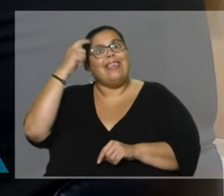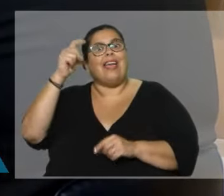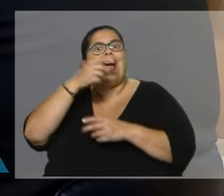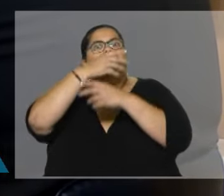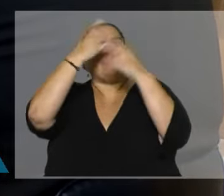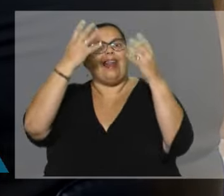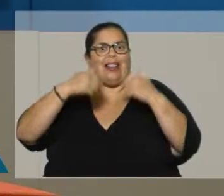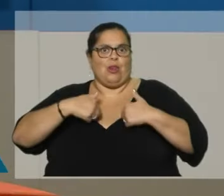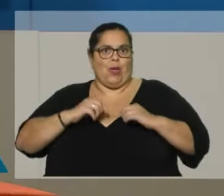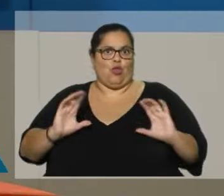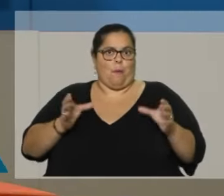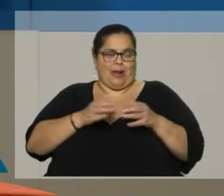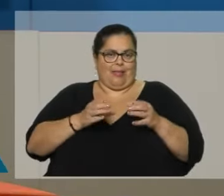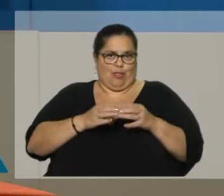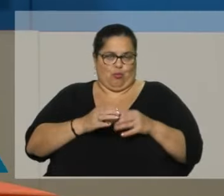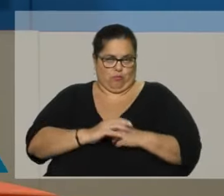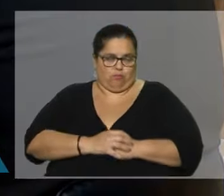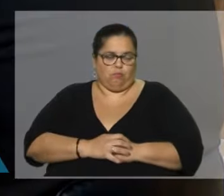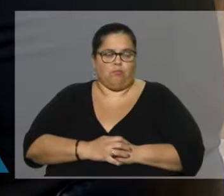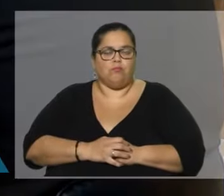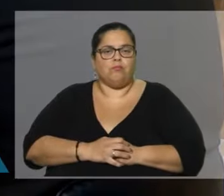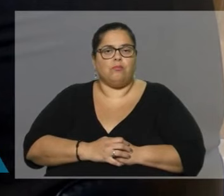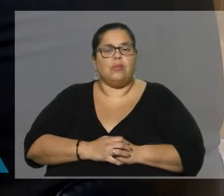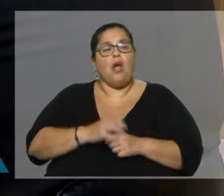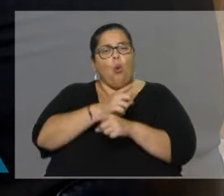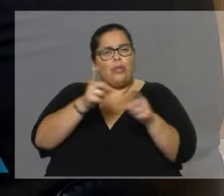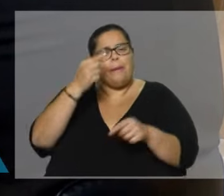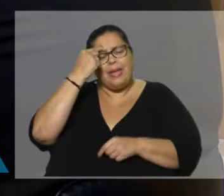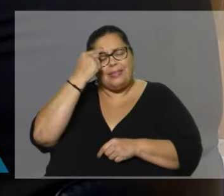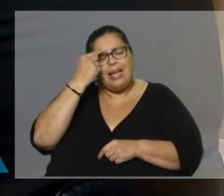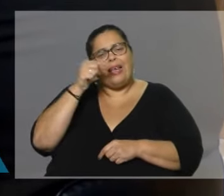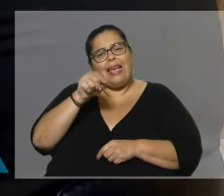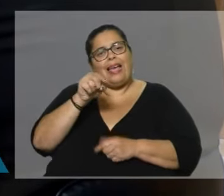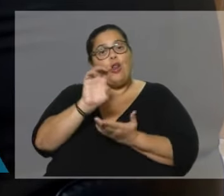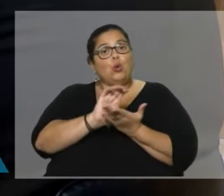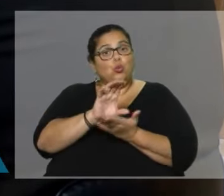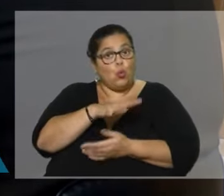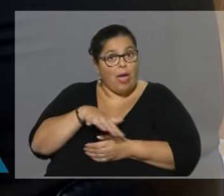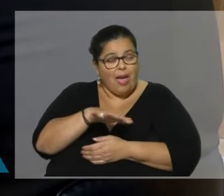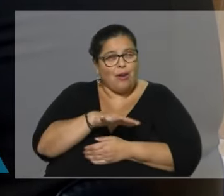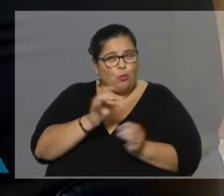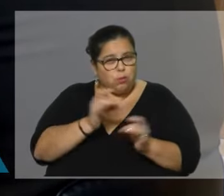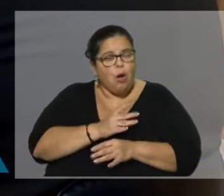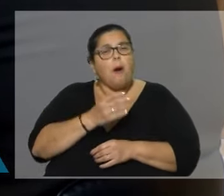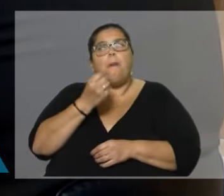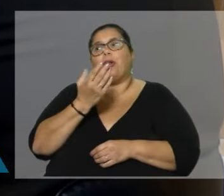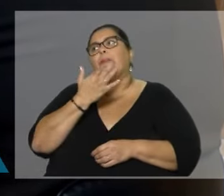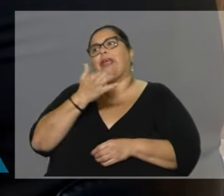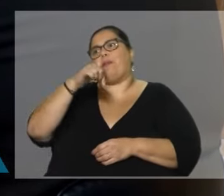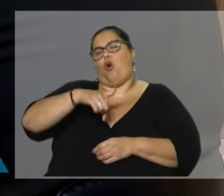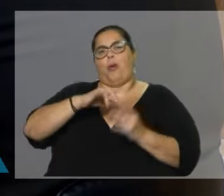del Partido Digital, la consulta ciudadana. Ahora, ¿le parece que los ciudadanos están...? Porque el Parlamento hoy, antes de aprobar una ley que va a comisión,